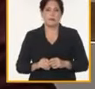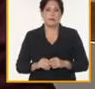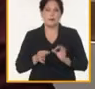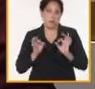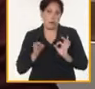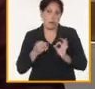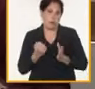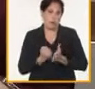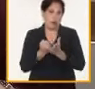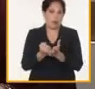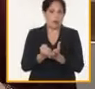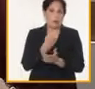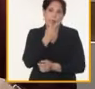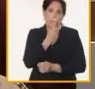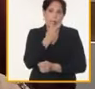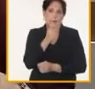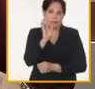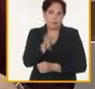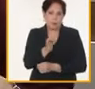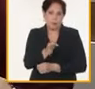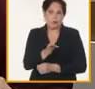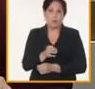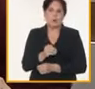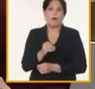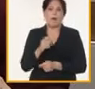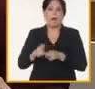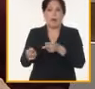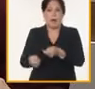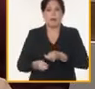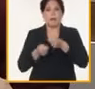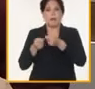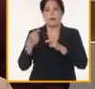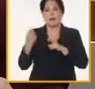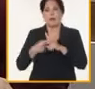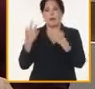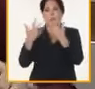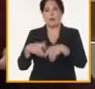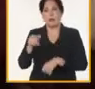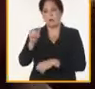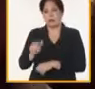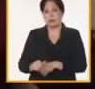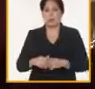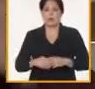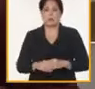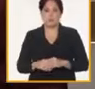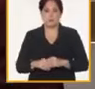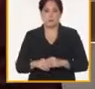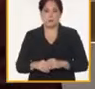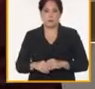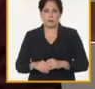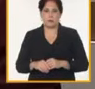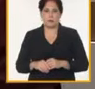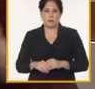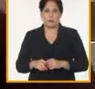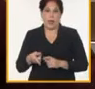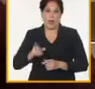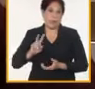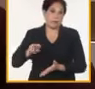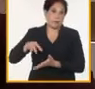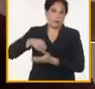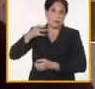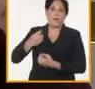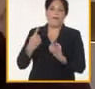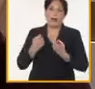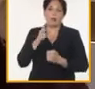atender los campesinos y los productores y yo creo que Feli ayer en su intervención decía que nos